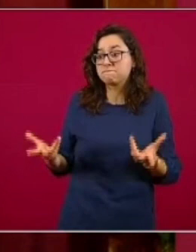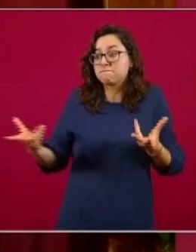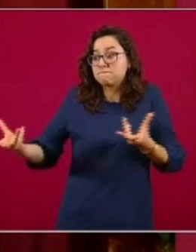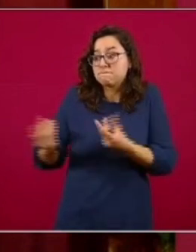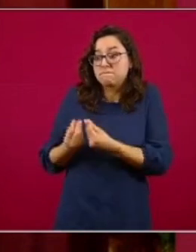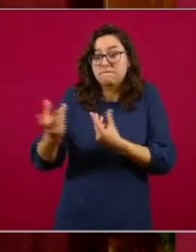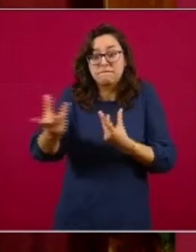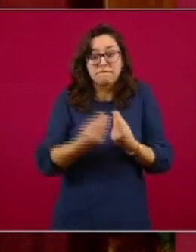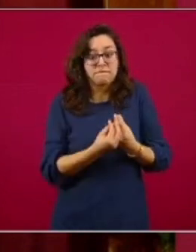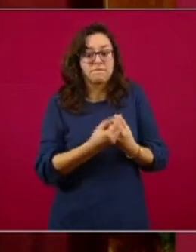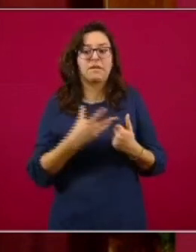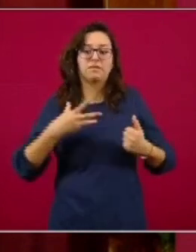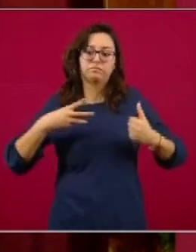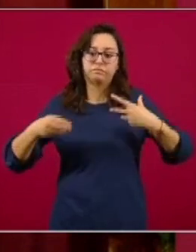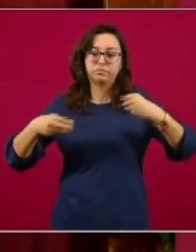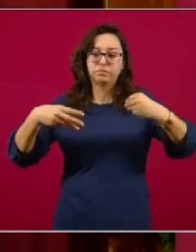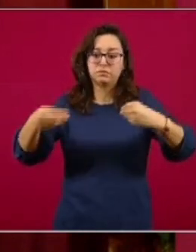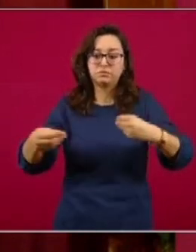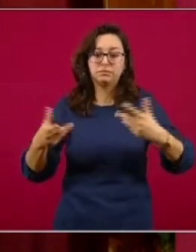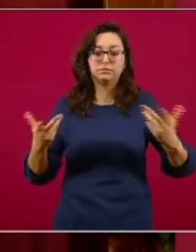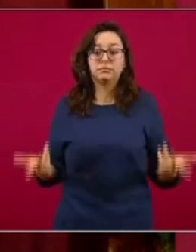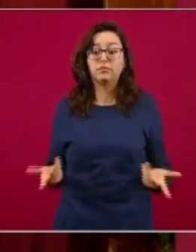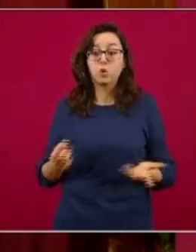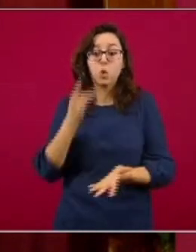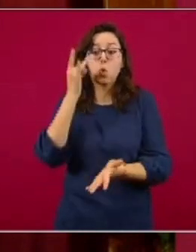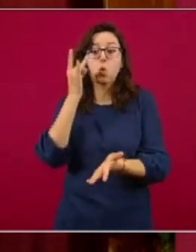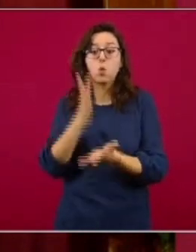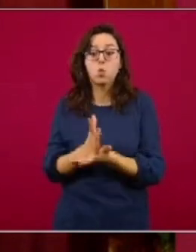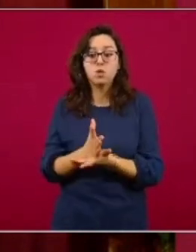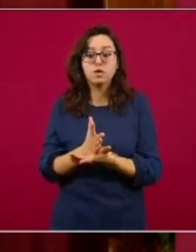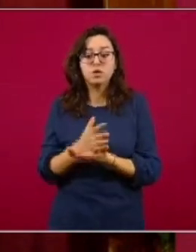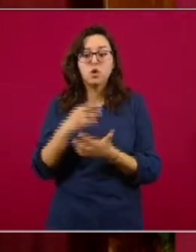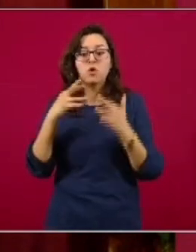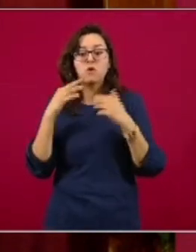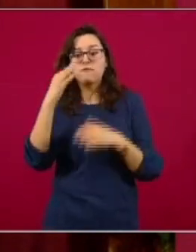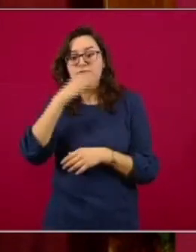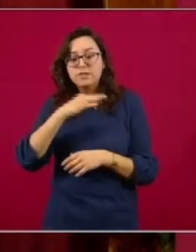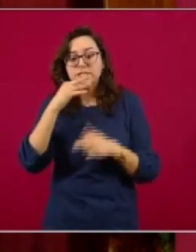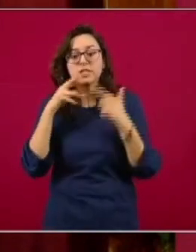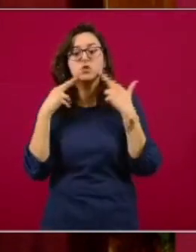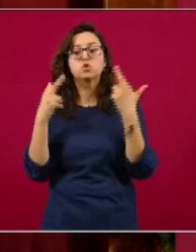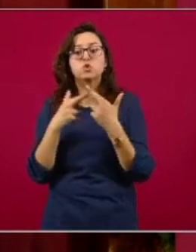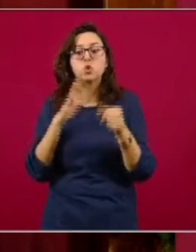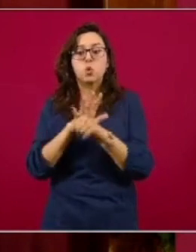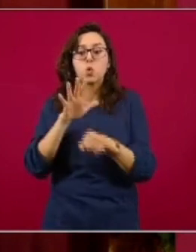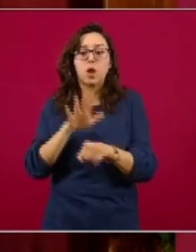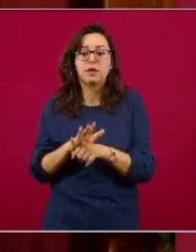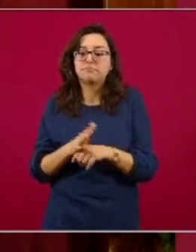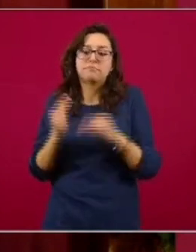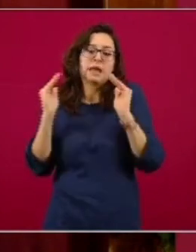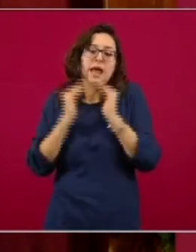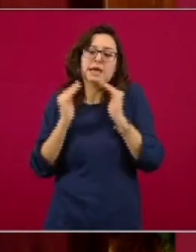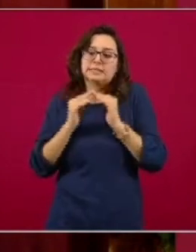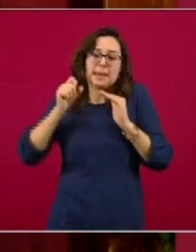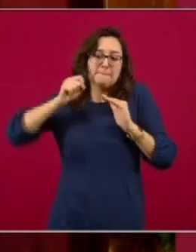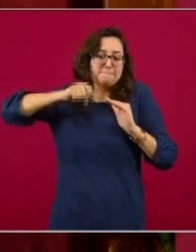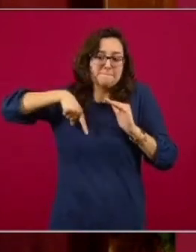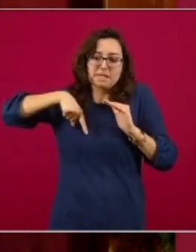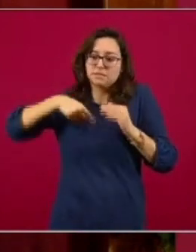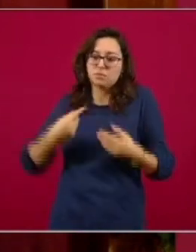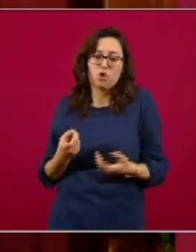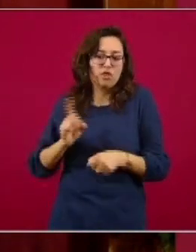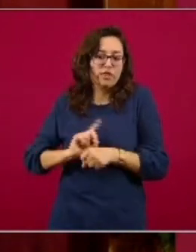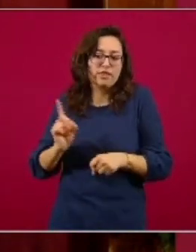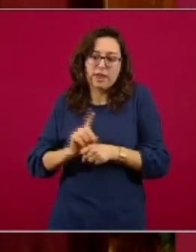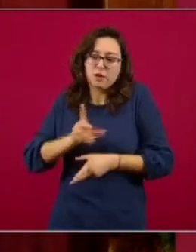Concretémonos a reuniones con la burbuja de la familia nuclear con la que convivimos todos